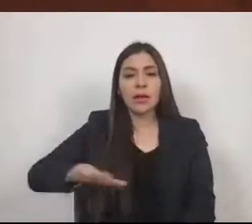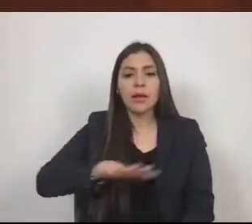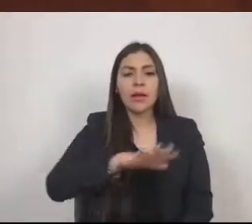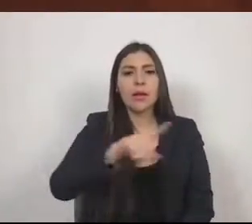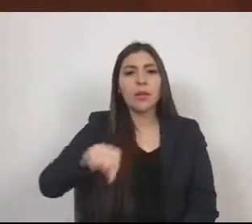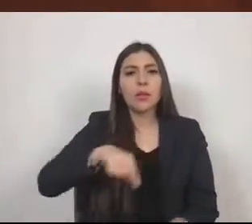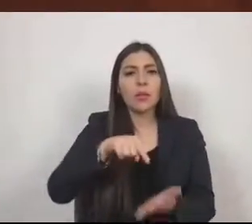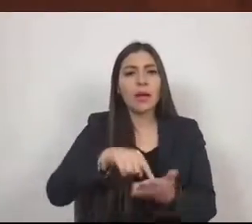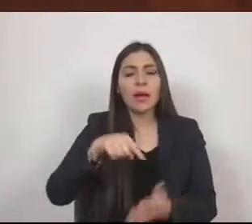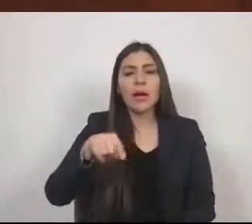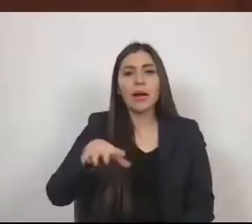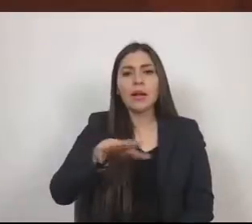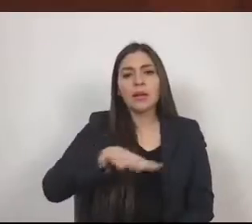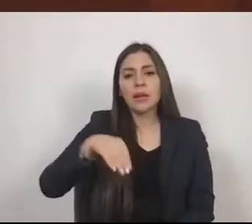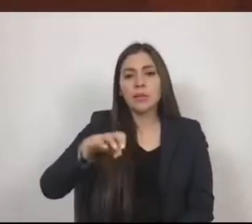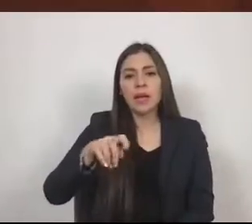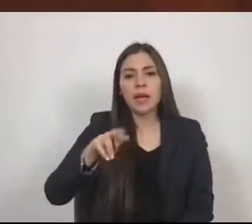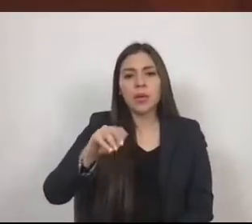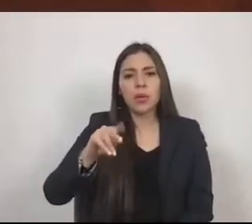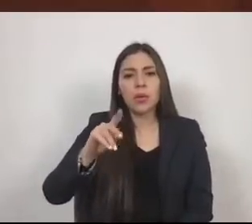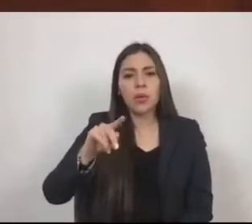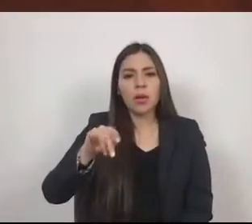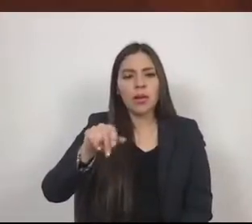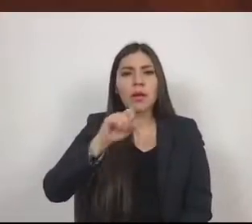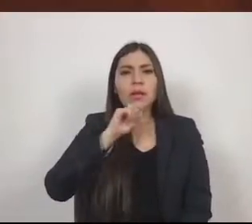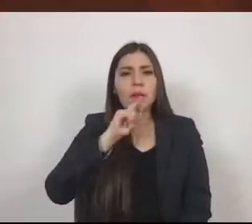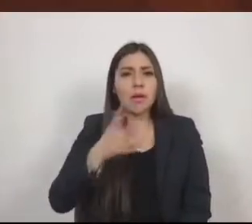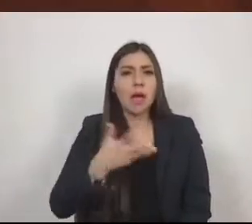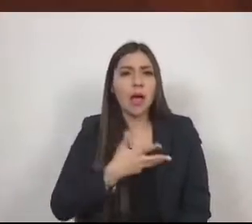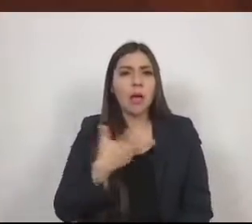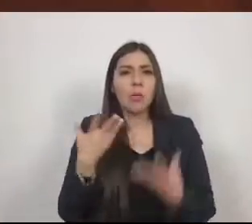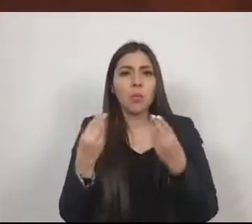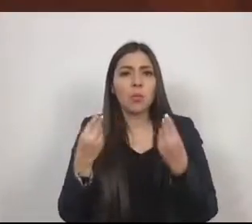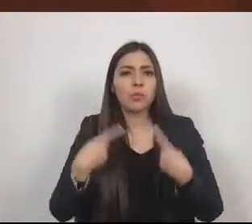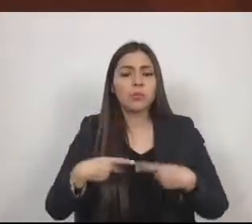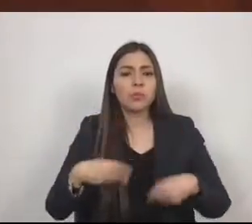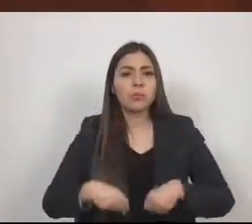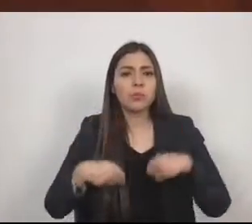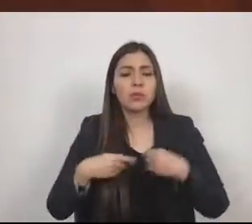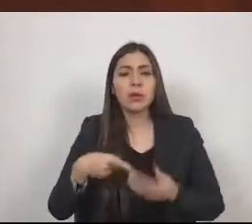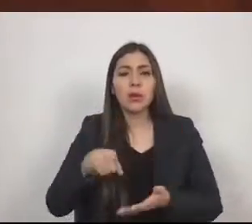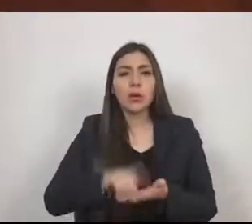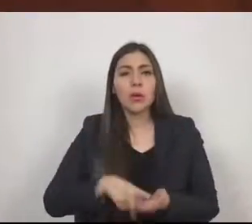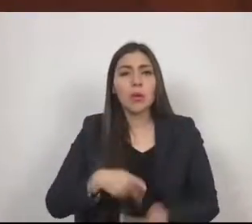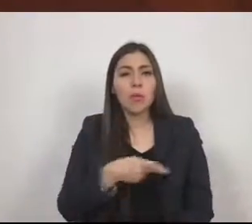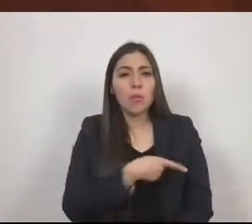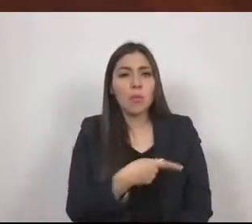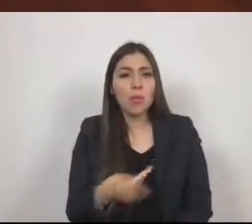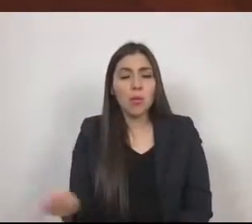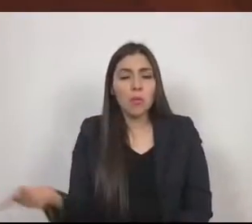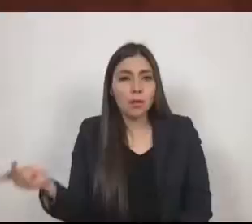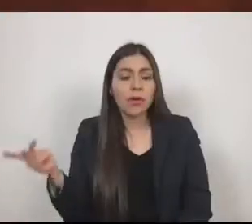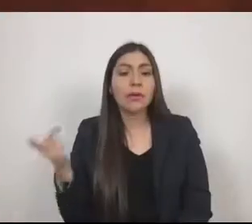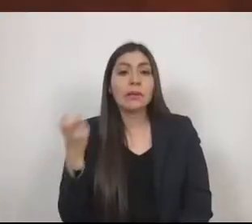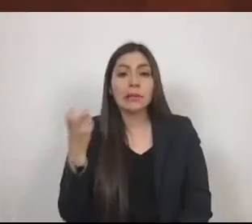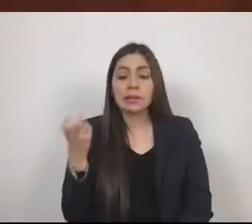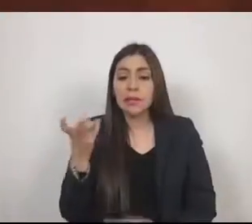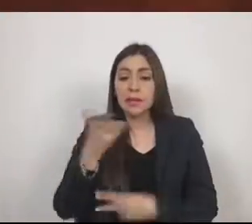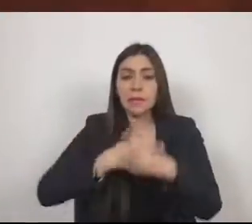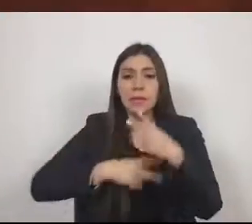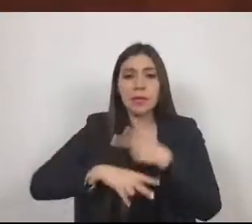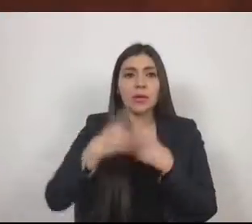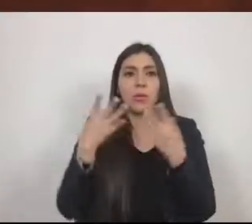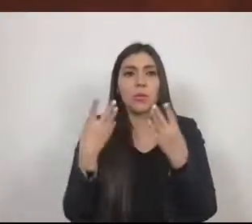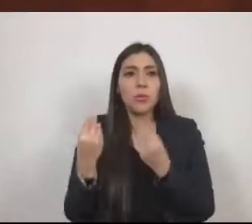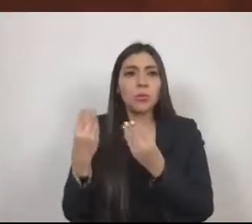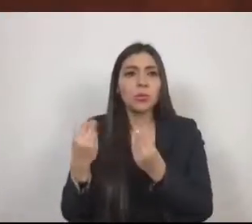mayor parte de la pobreza urbana en el país, lo que constituye uno de los atributos de muchas zonas